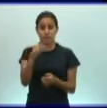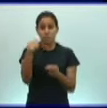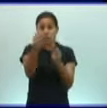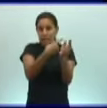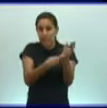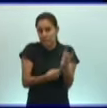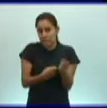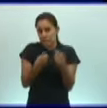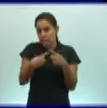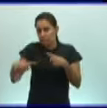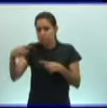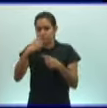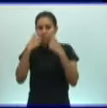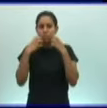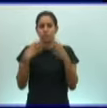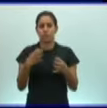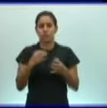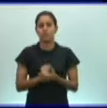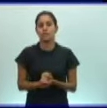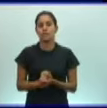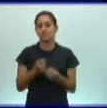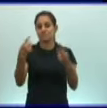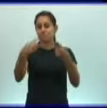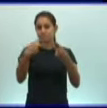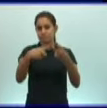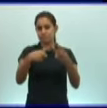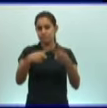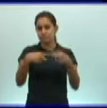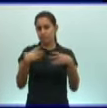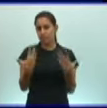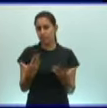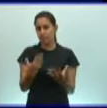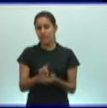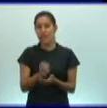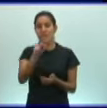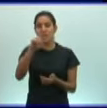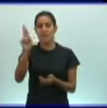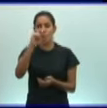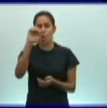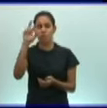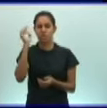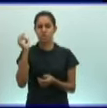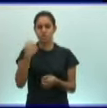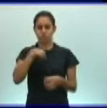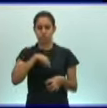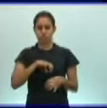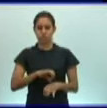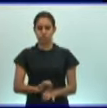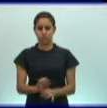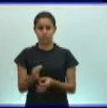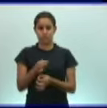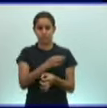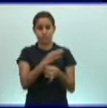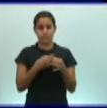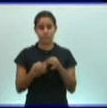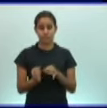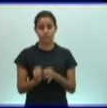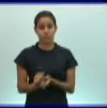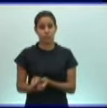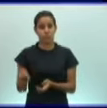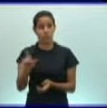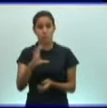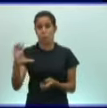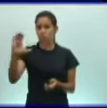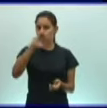esencial. El tipo de nutrición, nutrición heterótrofa ingestiva, aquí quiero acotar que no todos los animales tienen